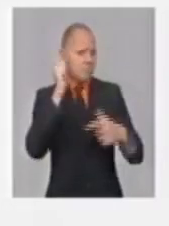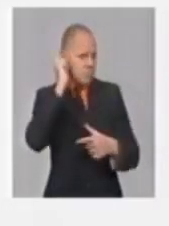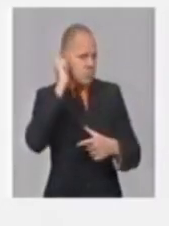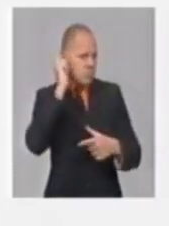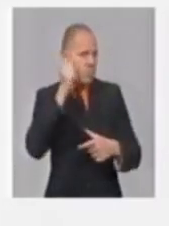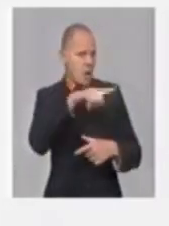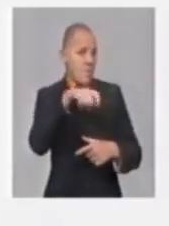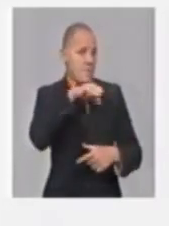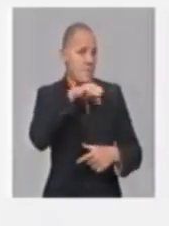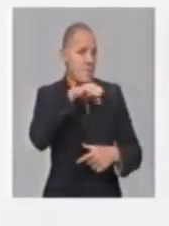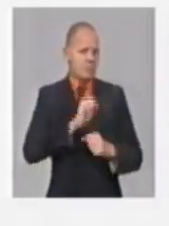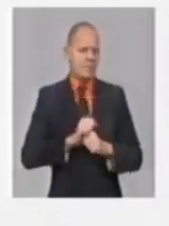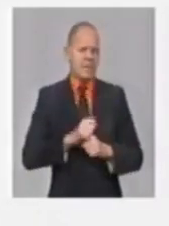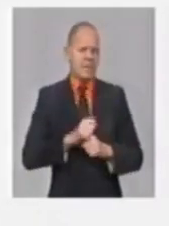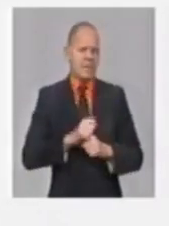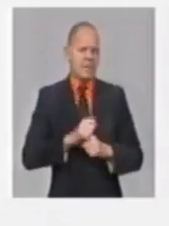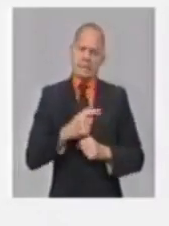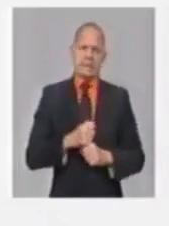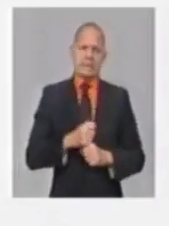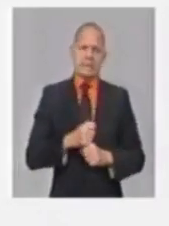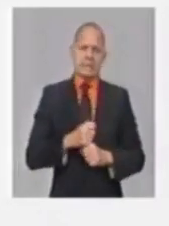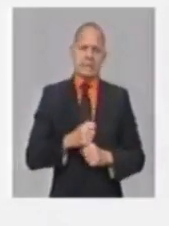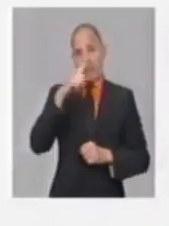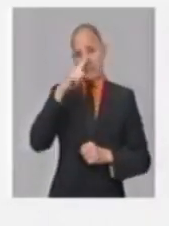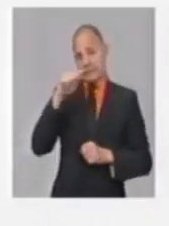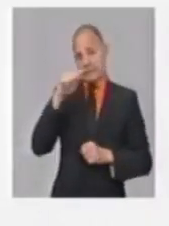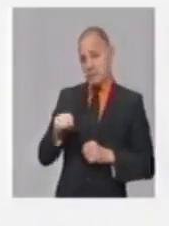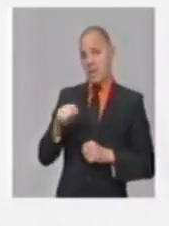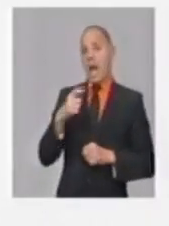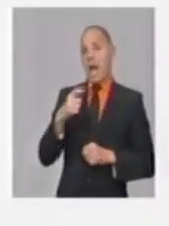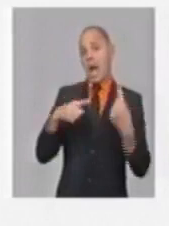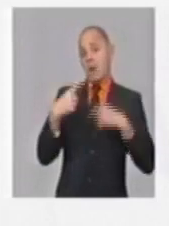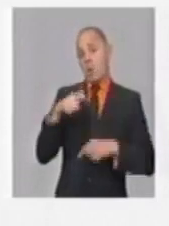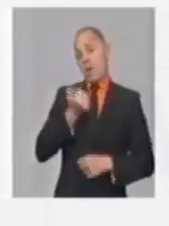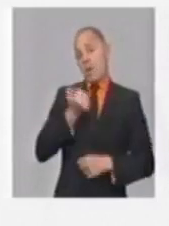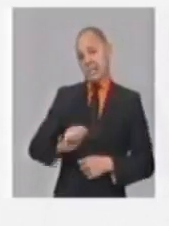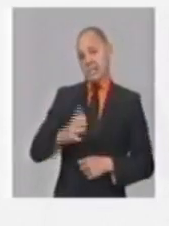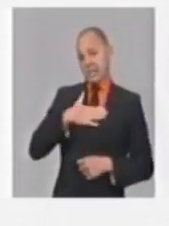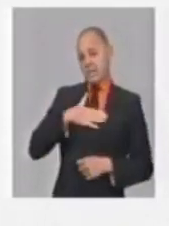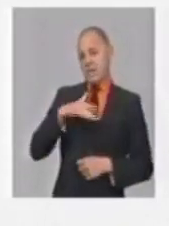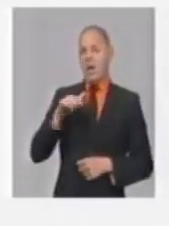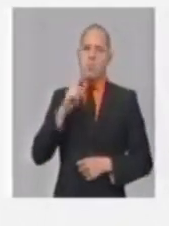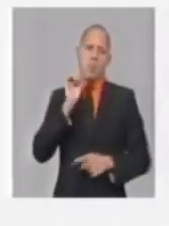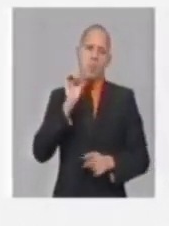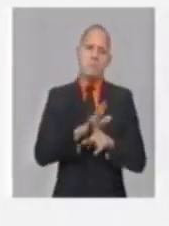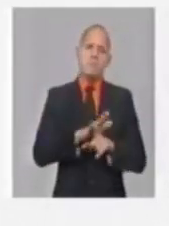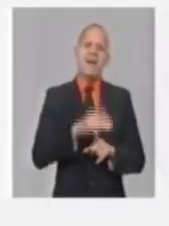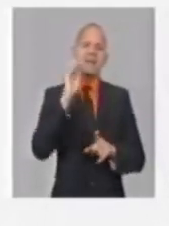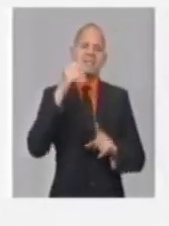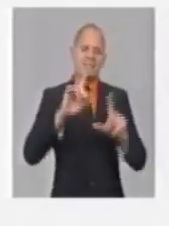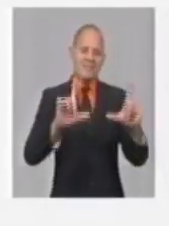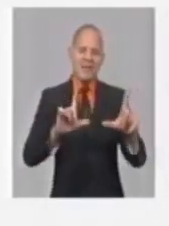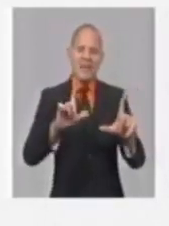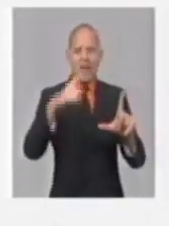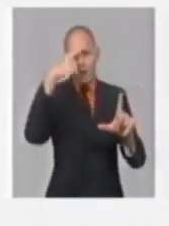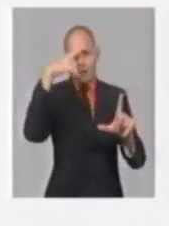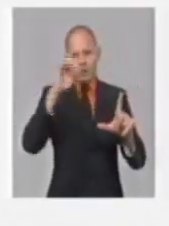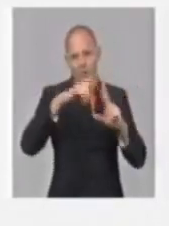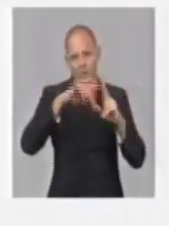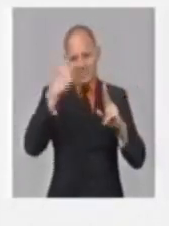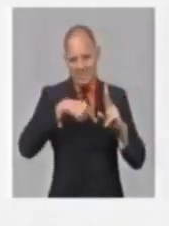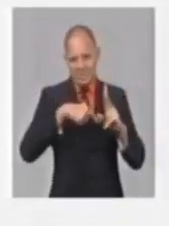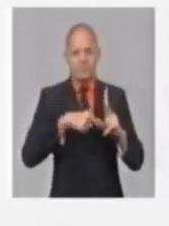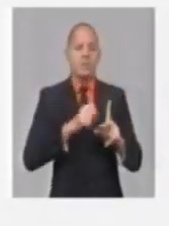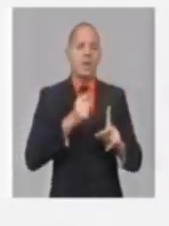madres, que dicen, bueno, y el niño que toma el yogur de soya de los 7 a los 13